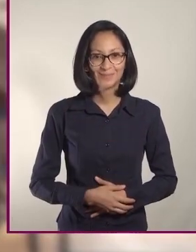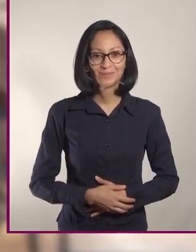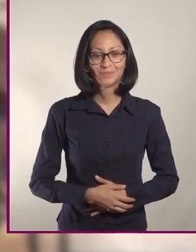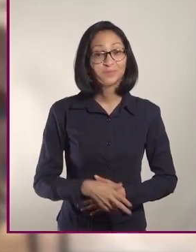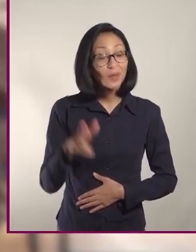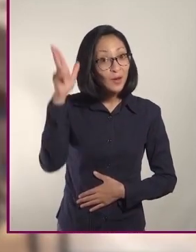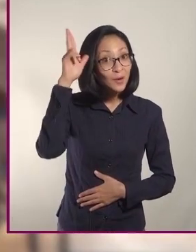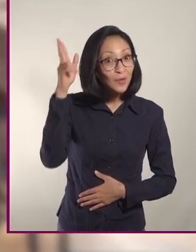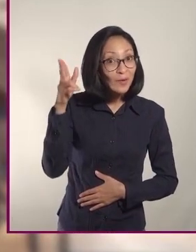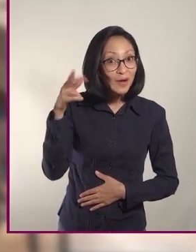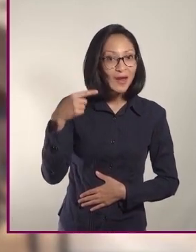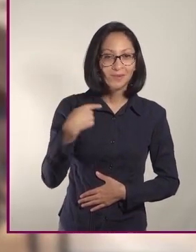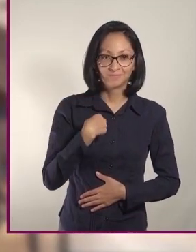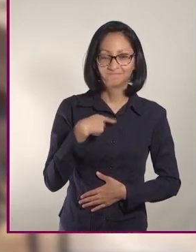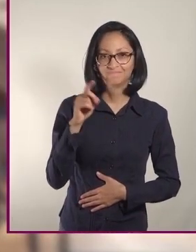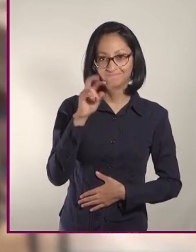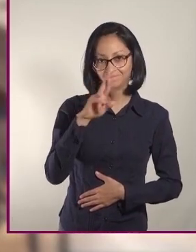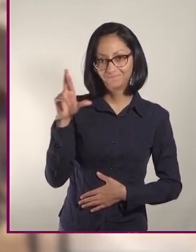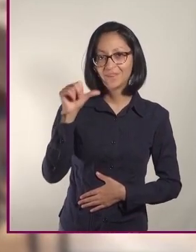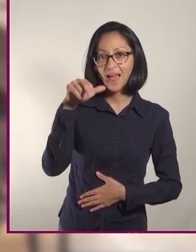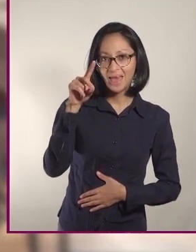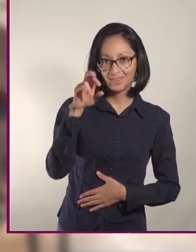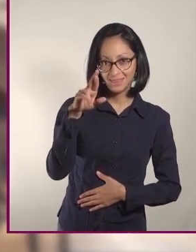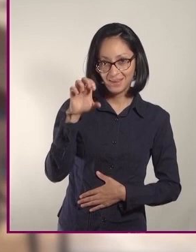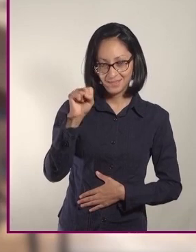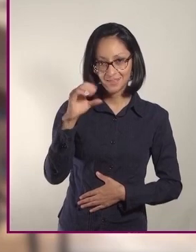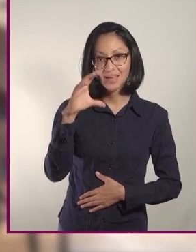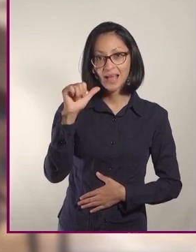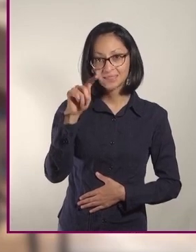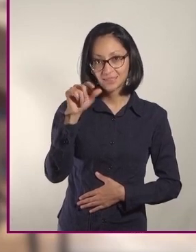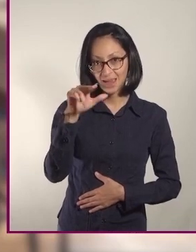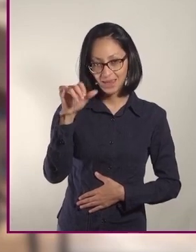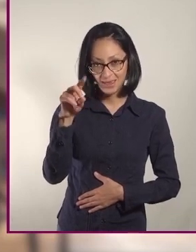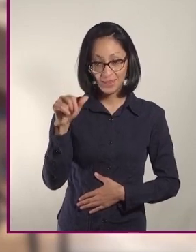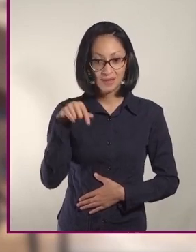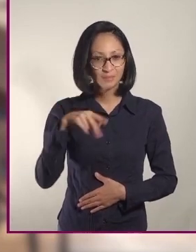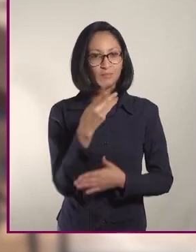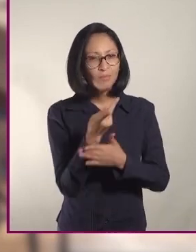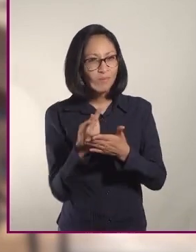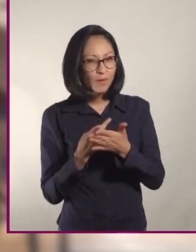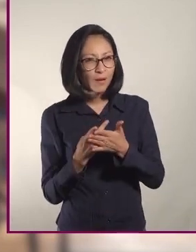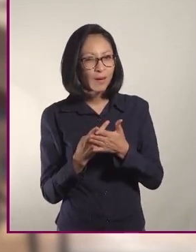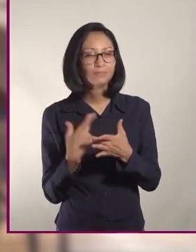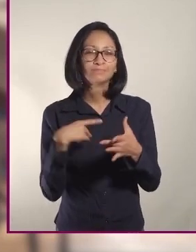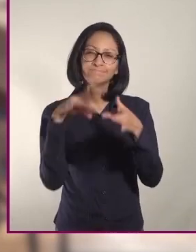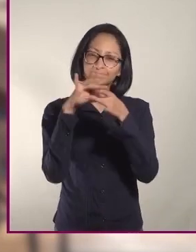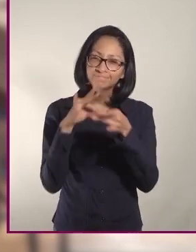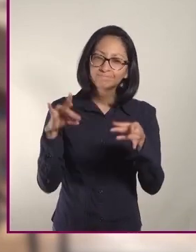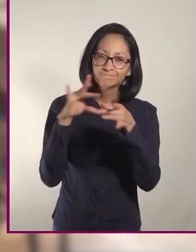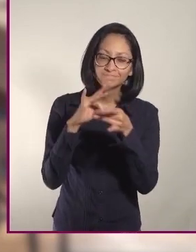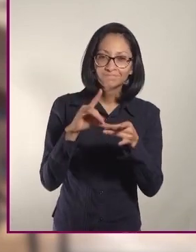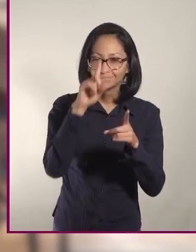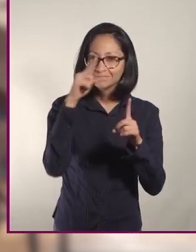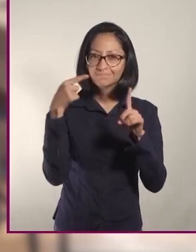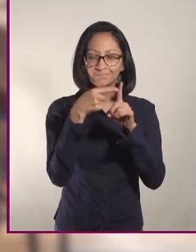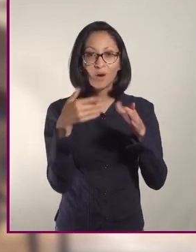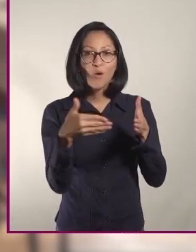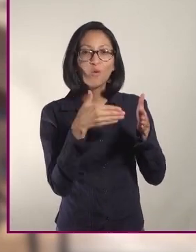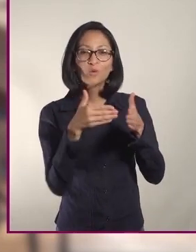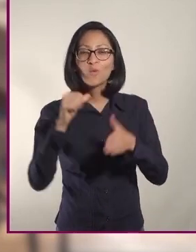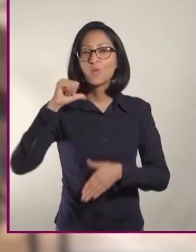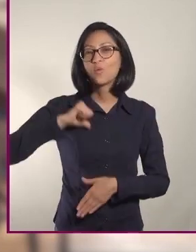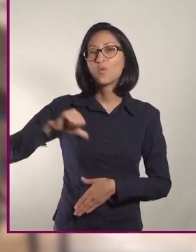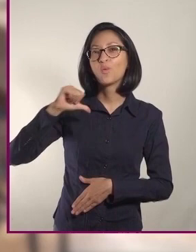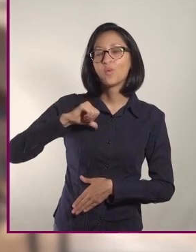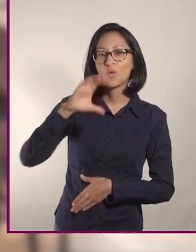¡Hola! Yo soy el doctor Andrés Castañeda. En este programa dedicaremos tiempo a hablar de la cocina que surgió en el viejo